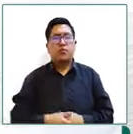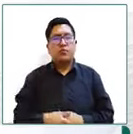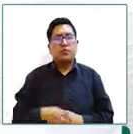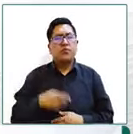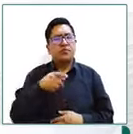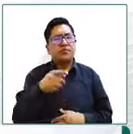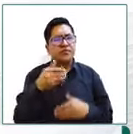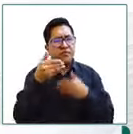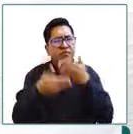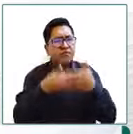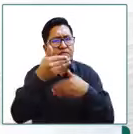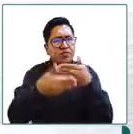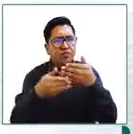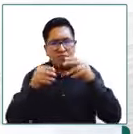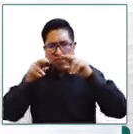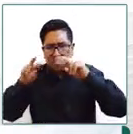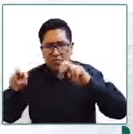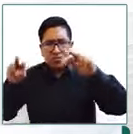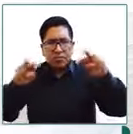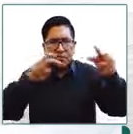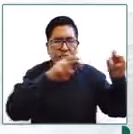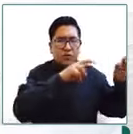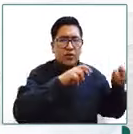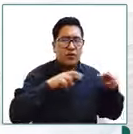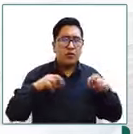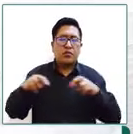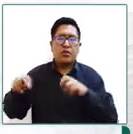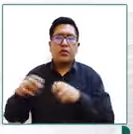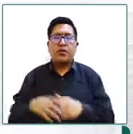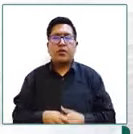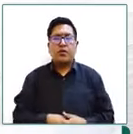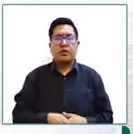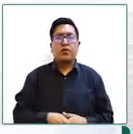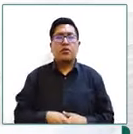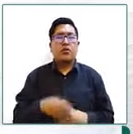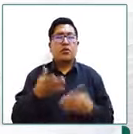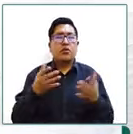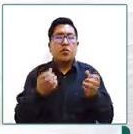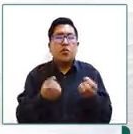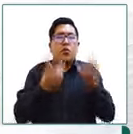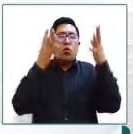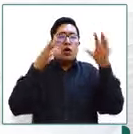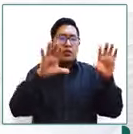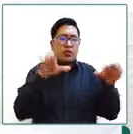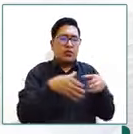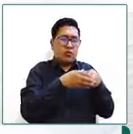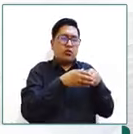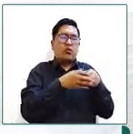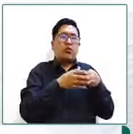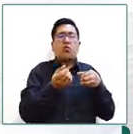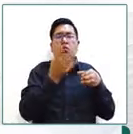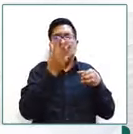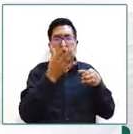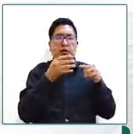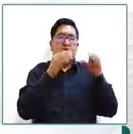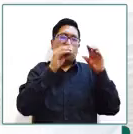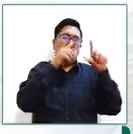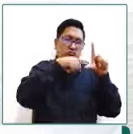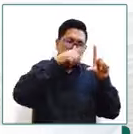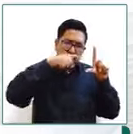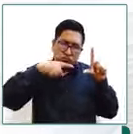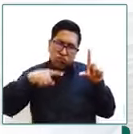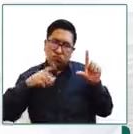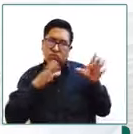metodología inductiva a través de una muestra que en unos casos es cualitativa y en otro tiene un mayor